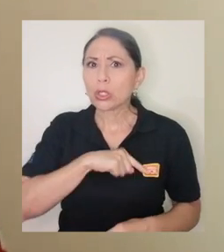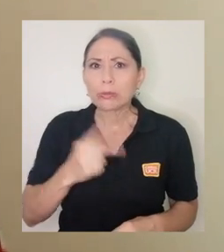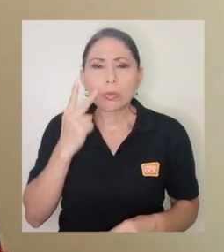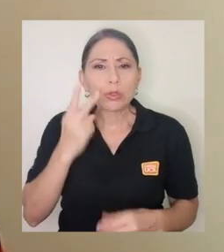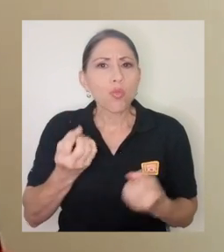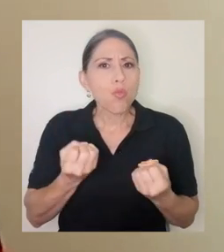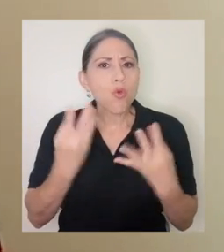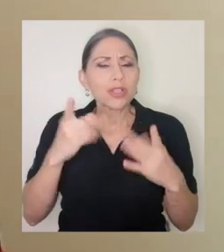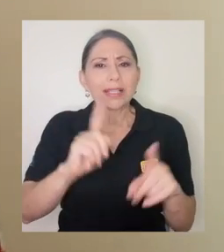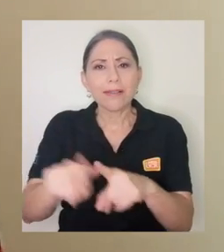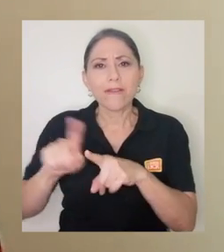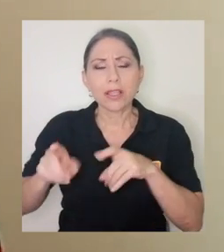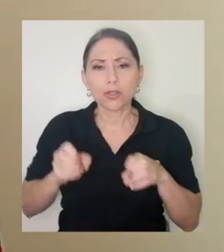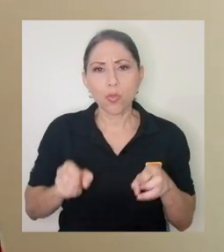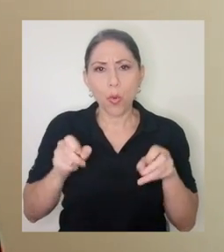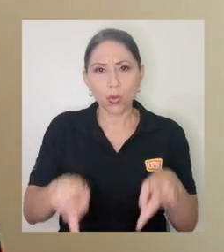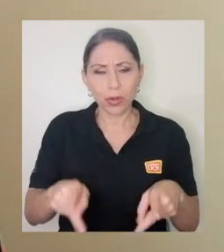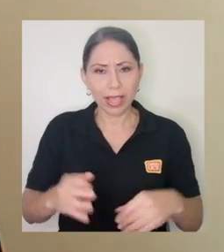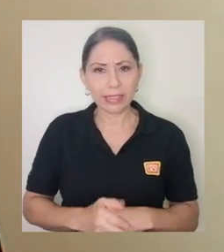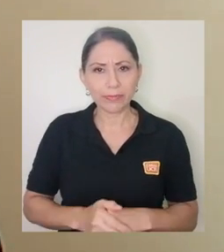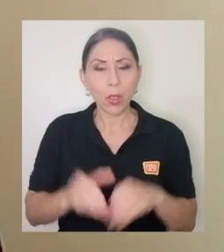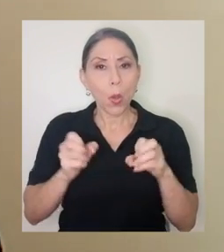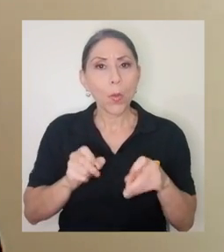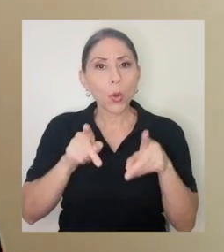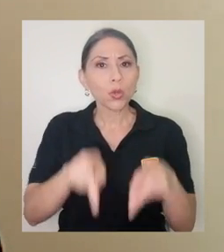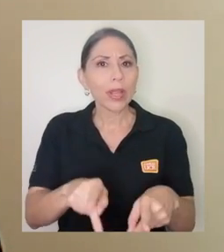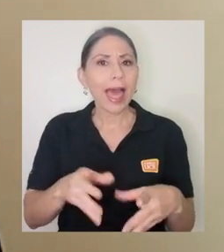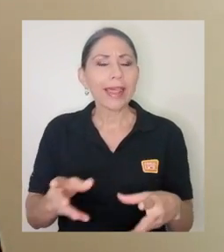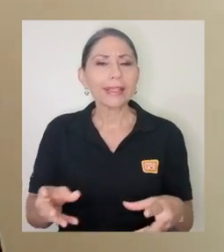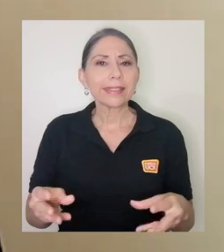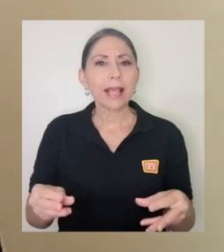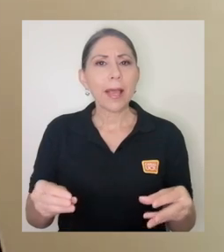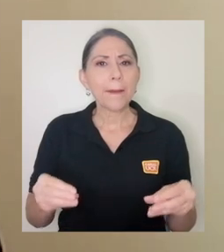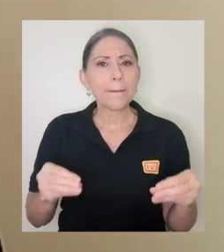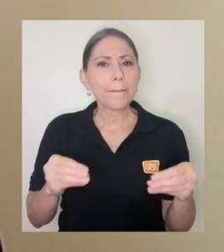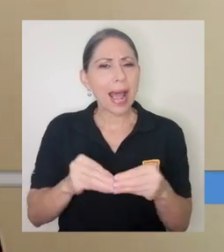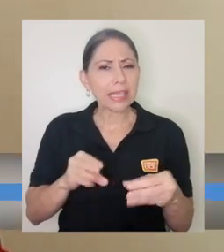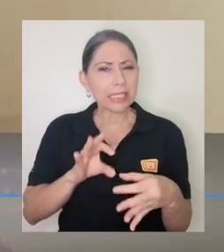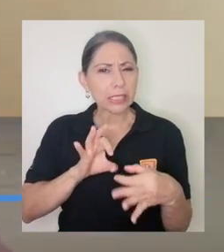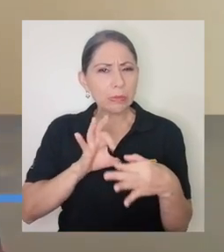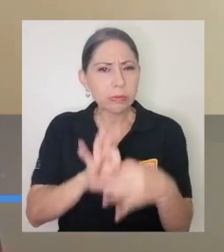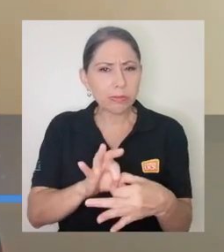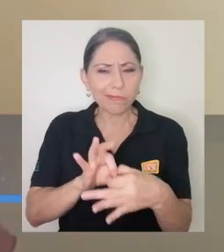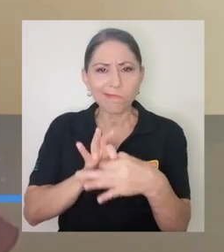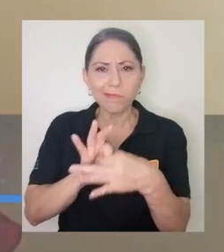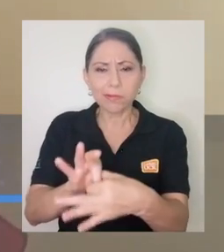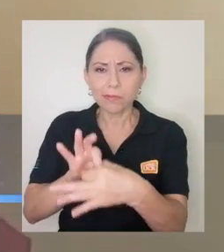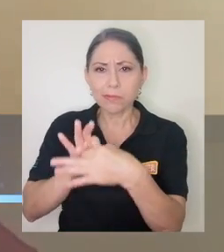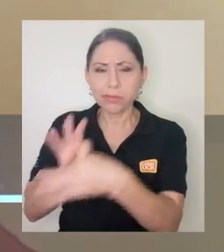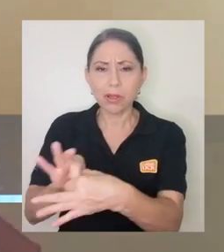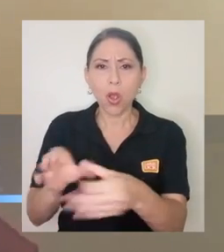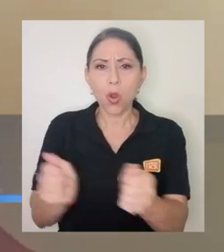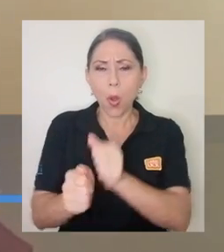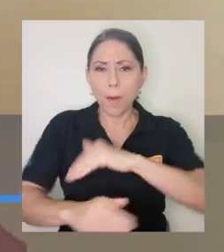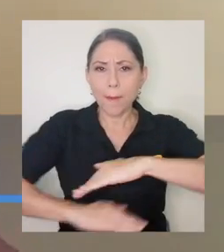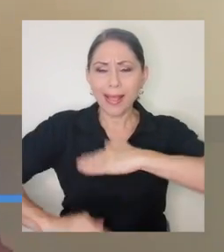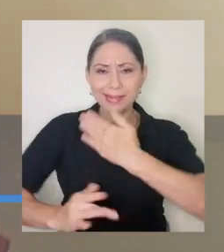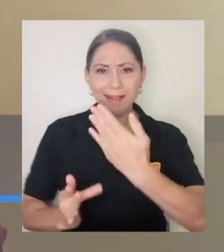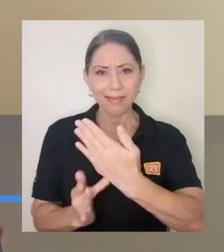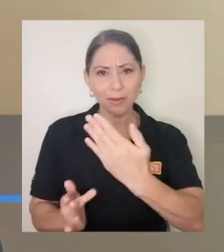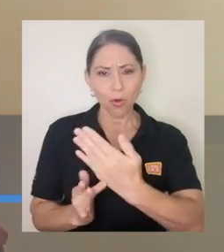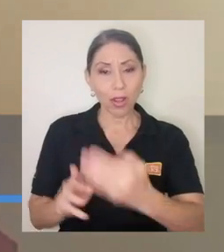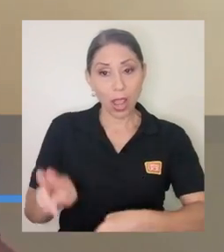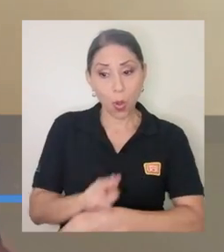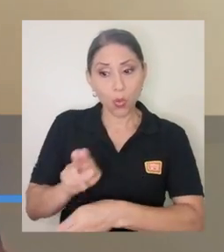oportunidades, oportunidades de vinculaciones más estrechas a partir de la tecnología, del uso de